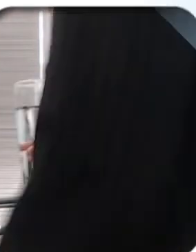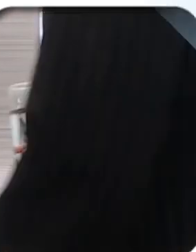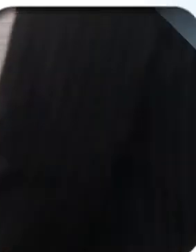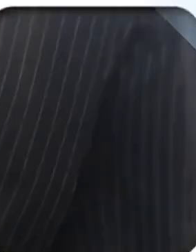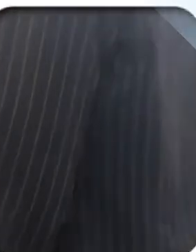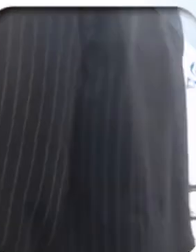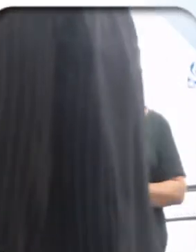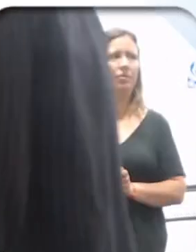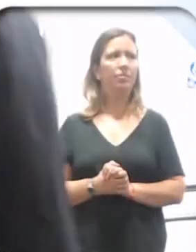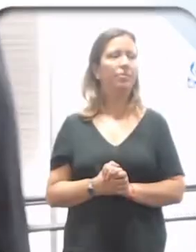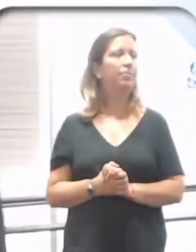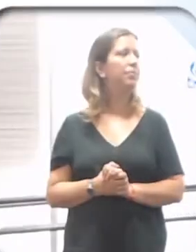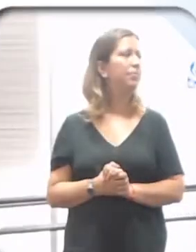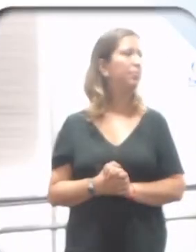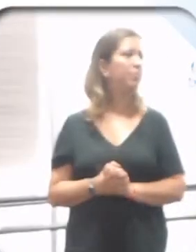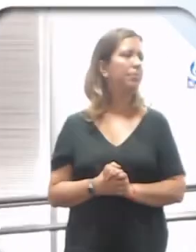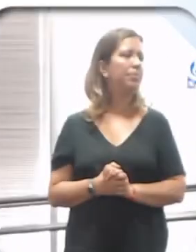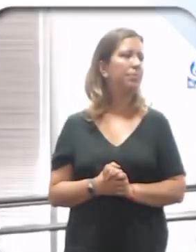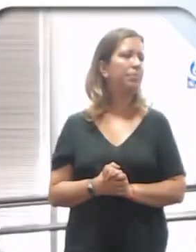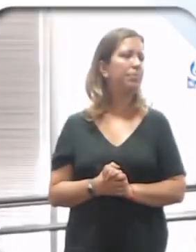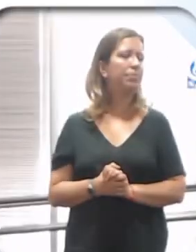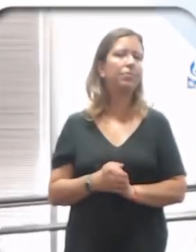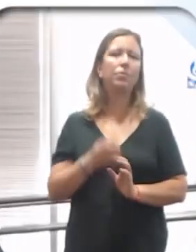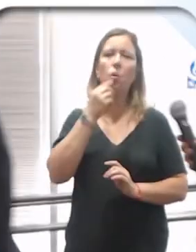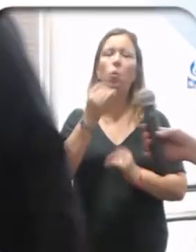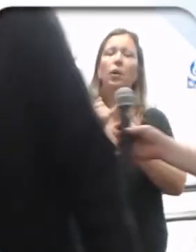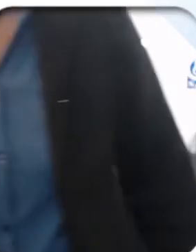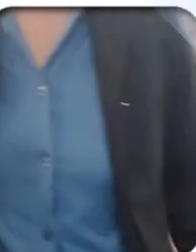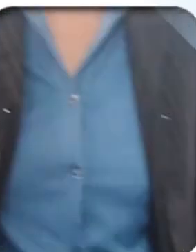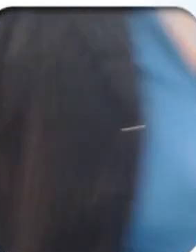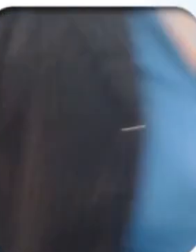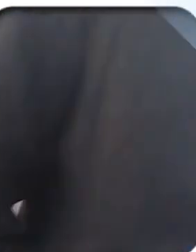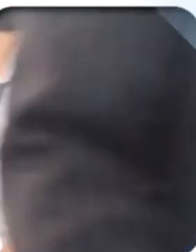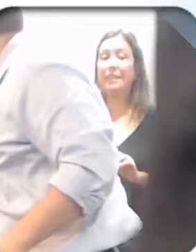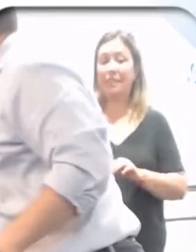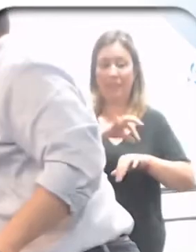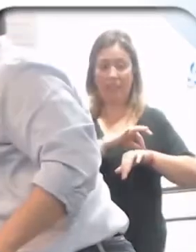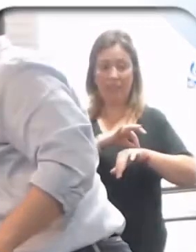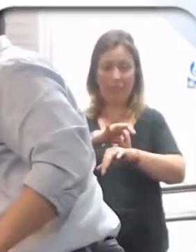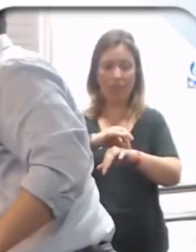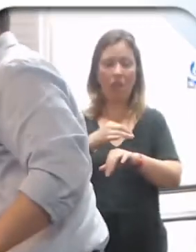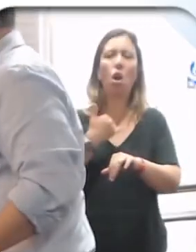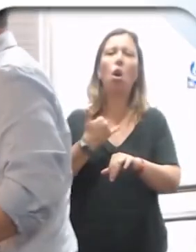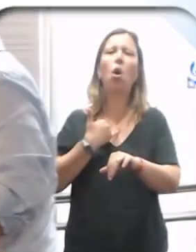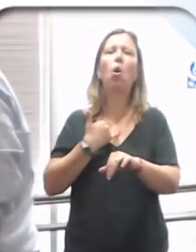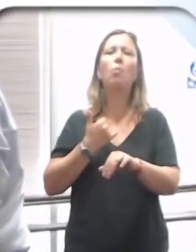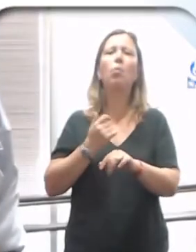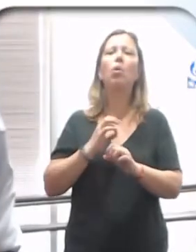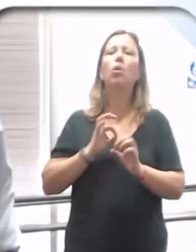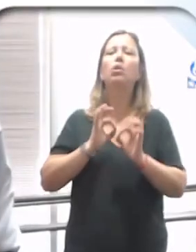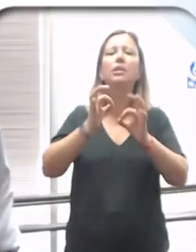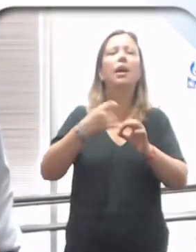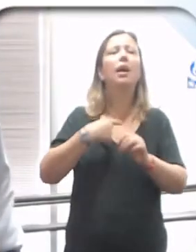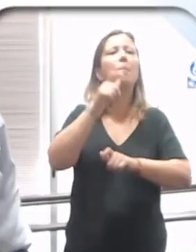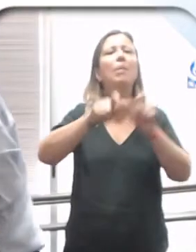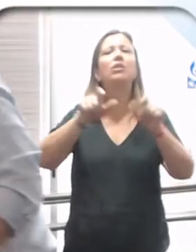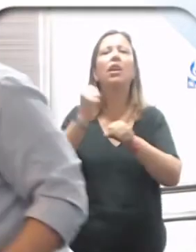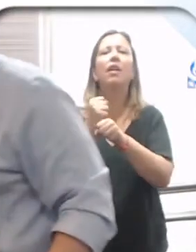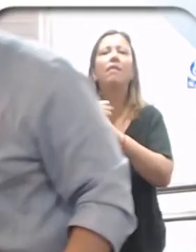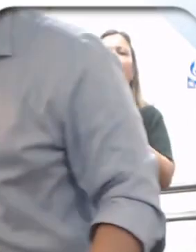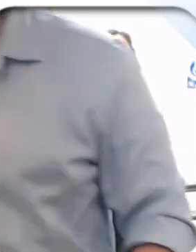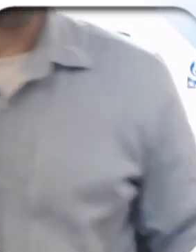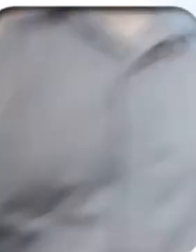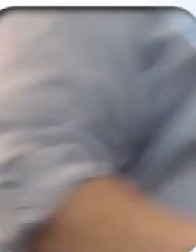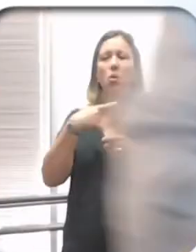¿cómo llegan al personal? ¿Se le hace